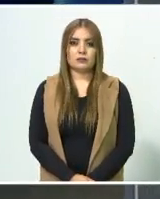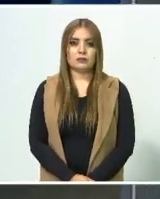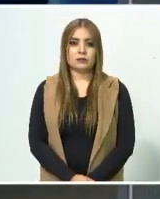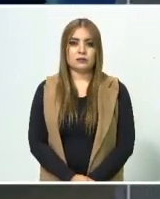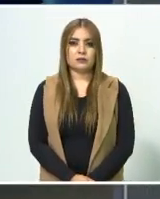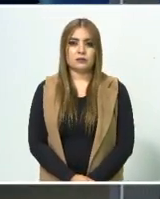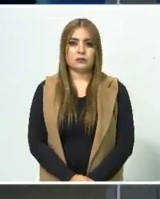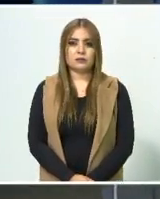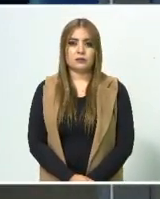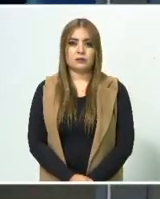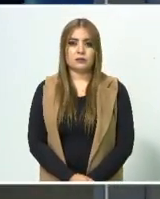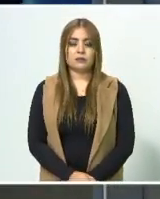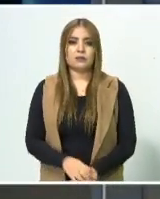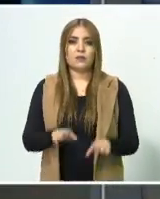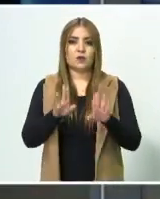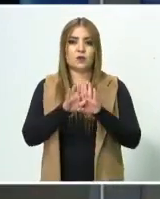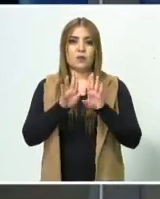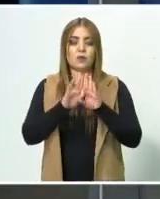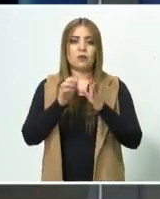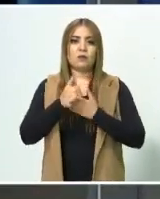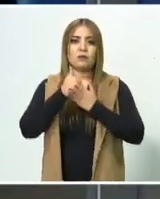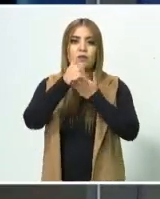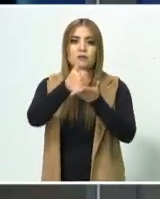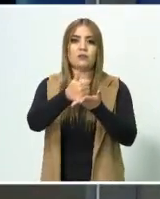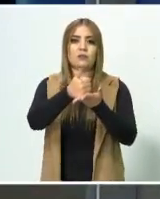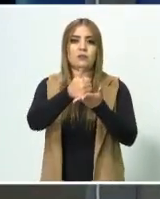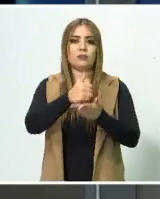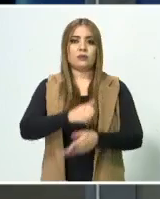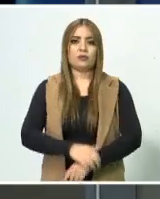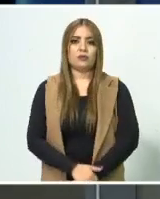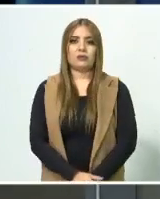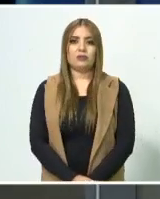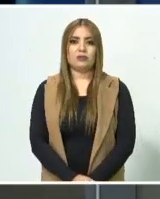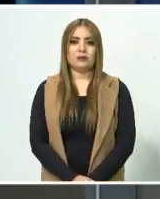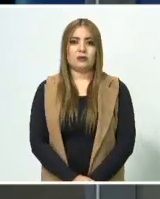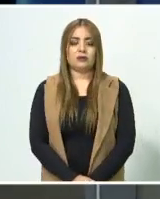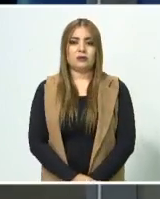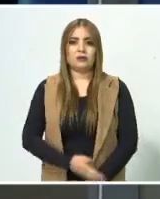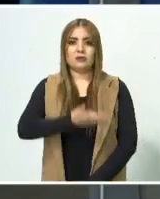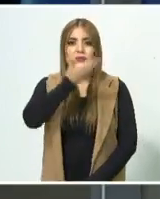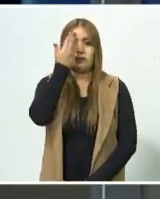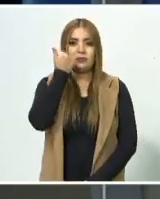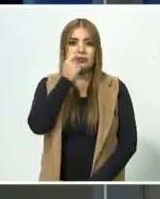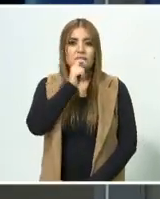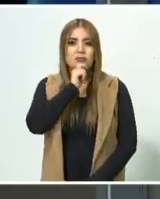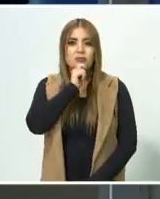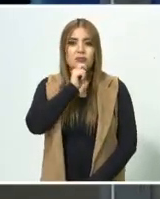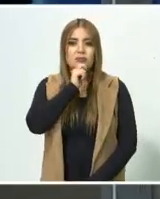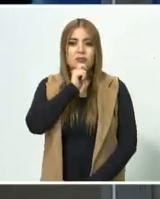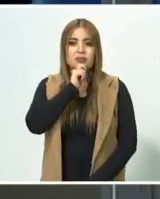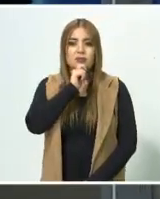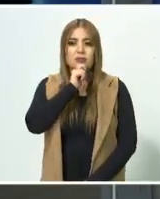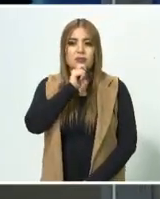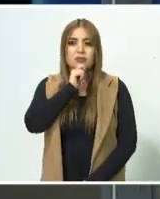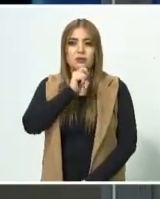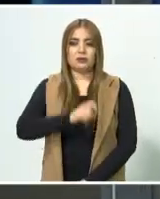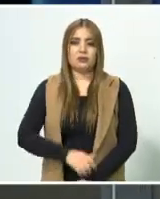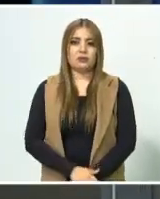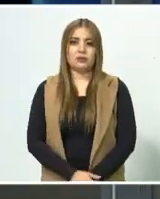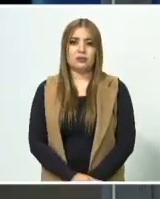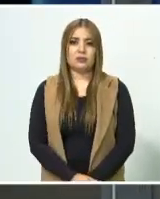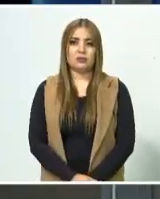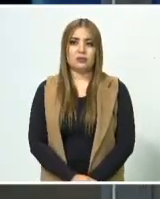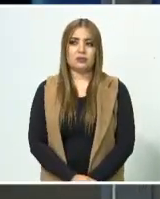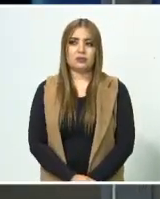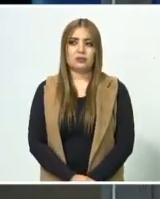¿Cómo podemos ayudar, Moisés? Pues, no sé, yo lo que de pronto atino...